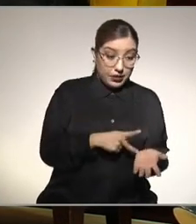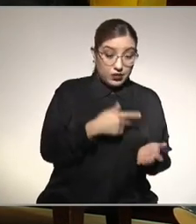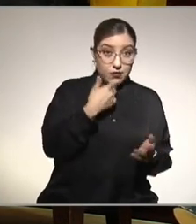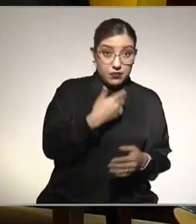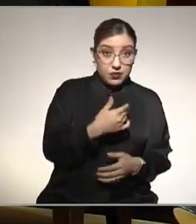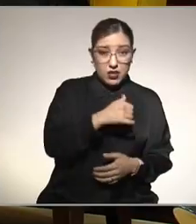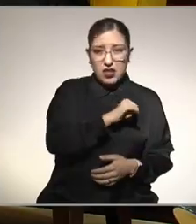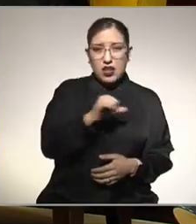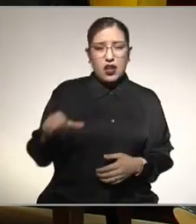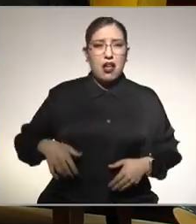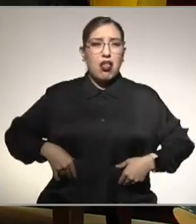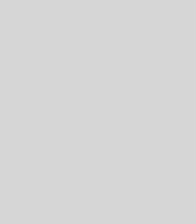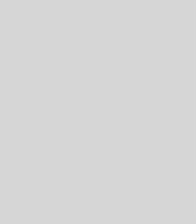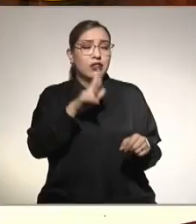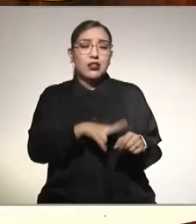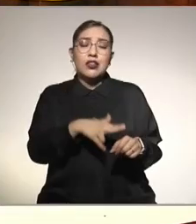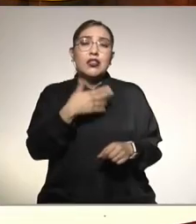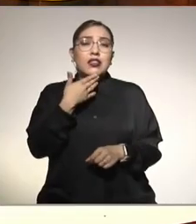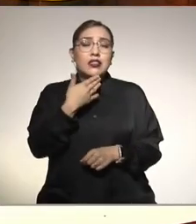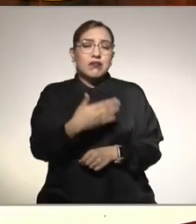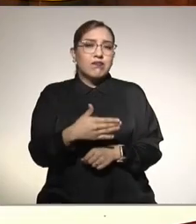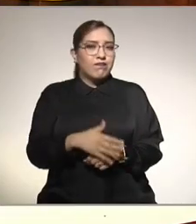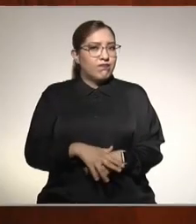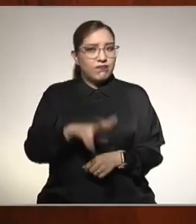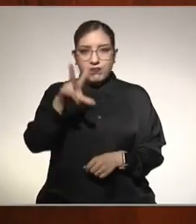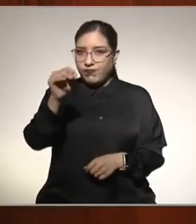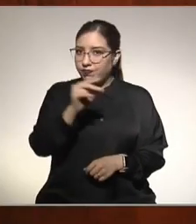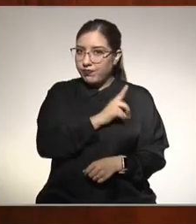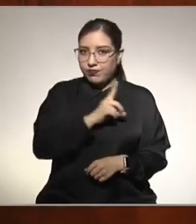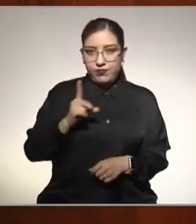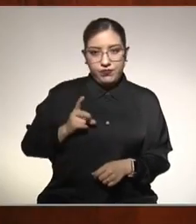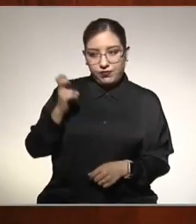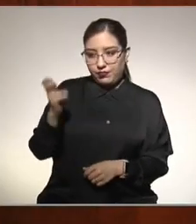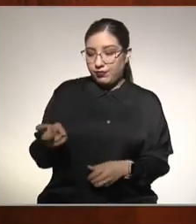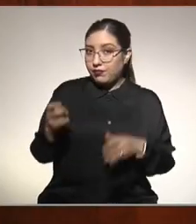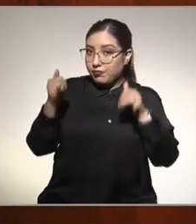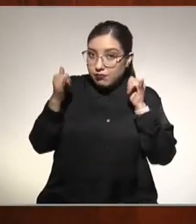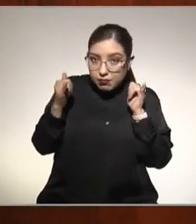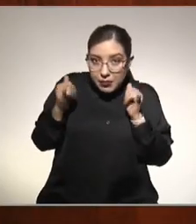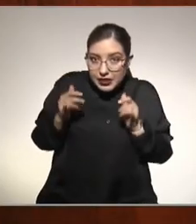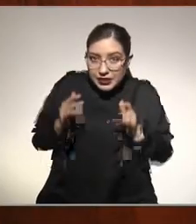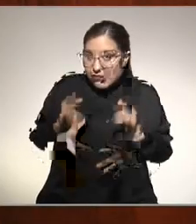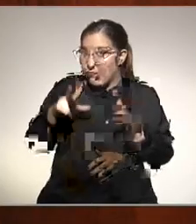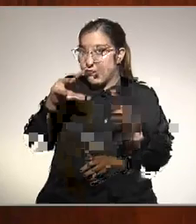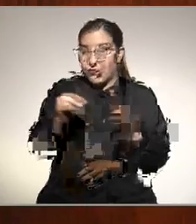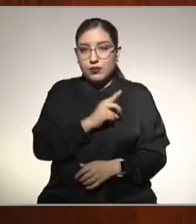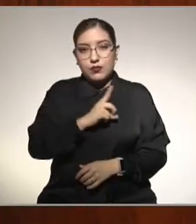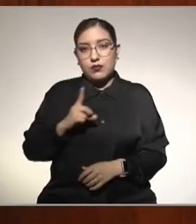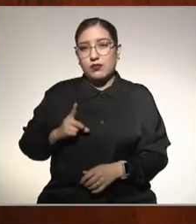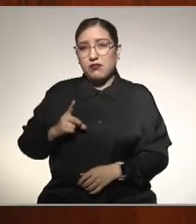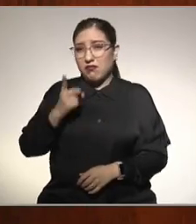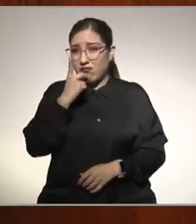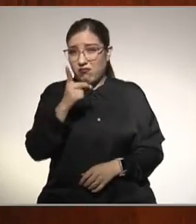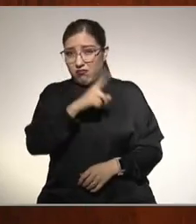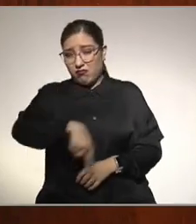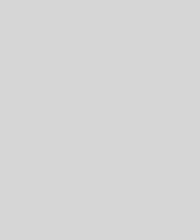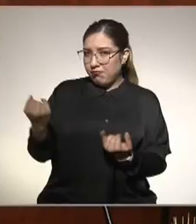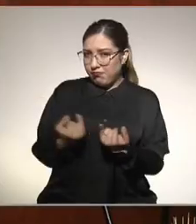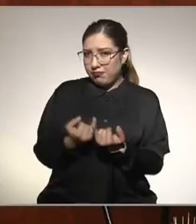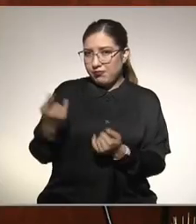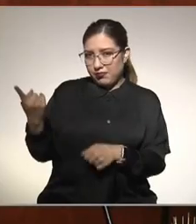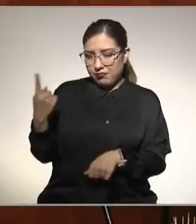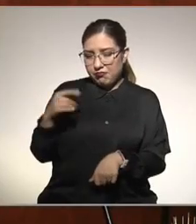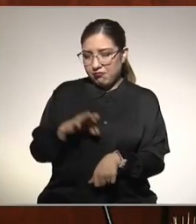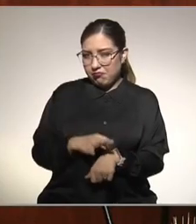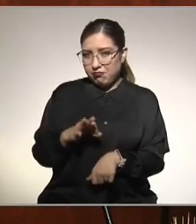lonjitas y decir está bien no debe de ser este sobrepeso y no debemos de decir está bien vernos con sobrepeso